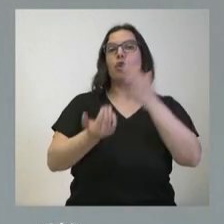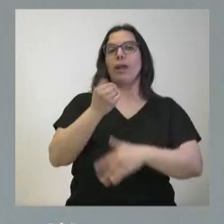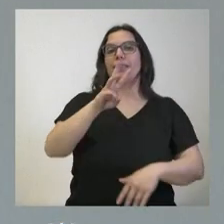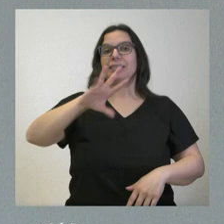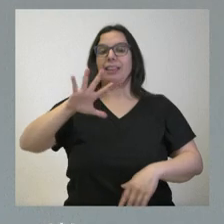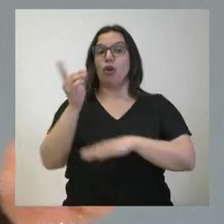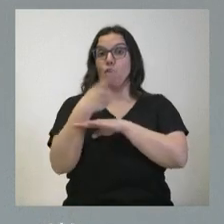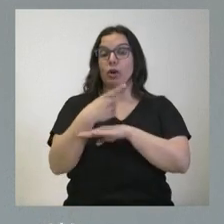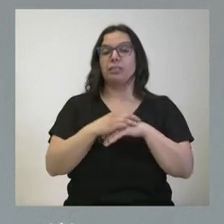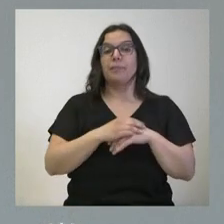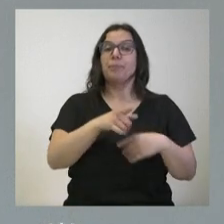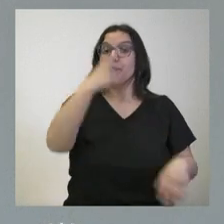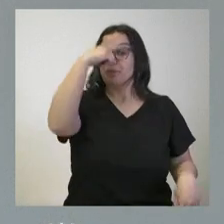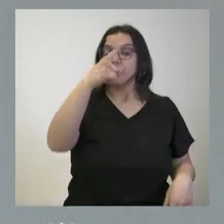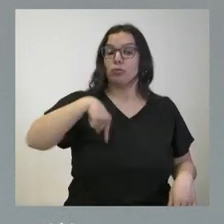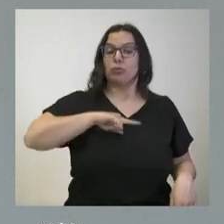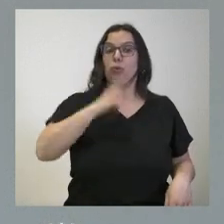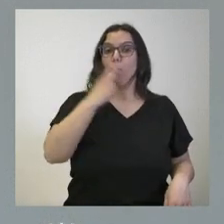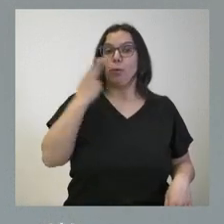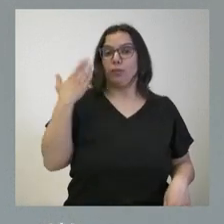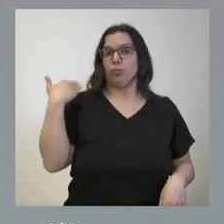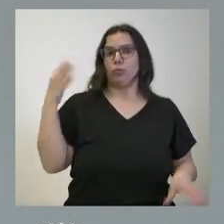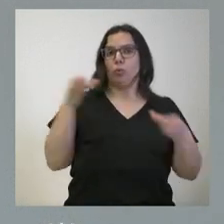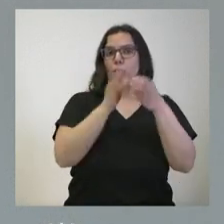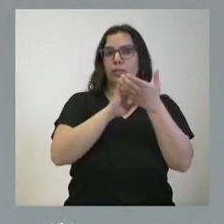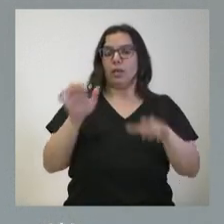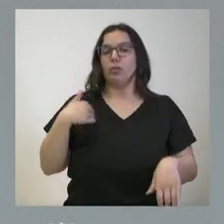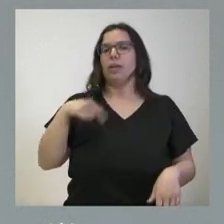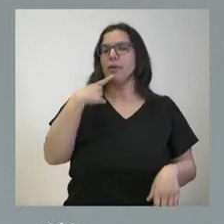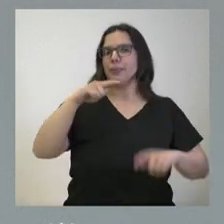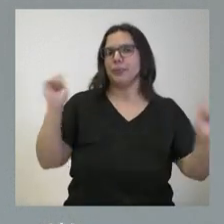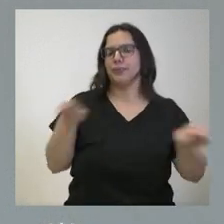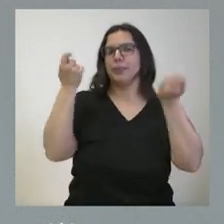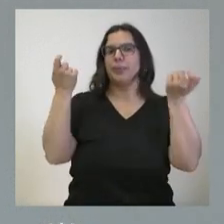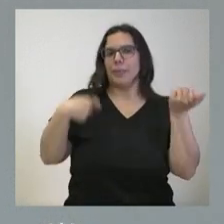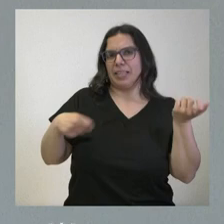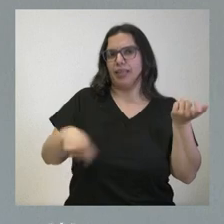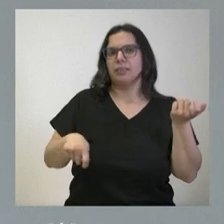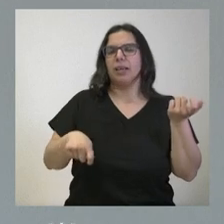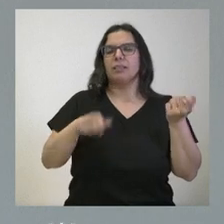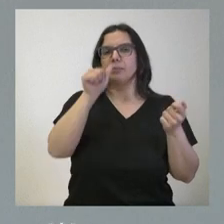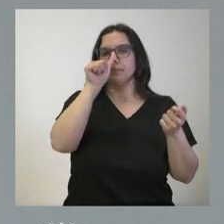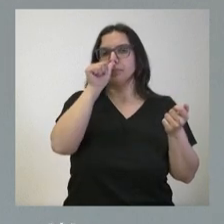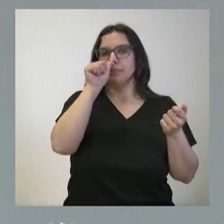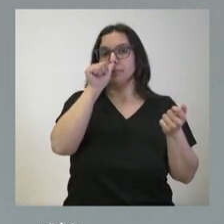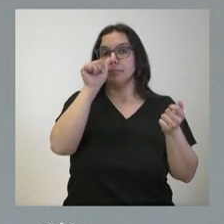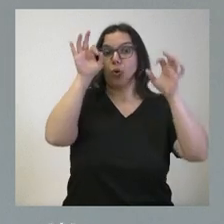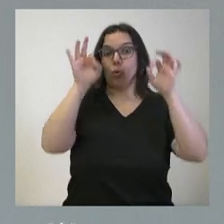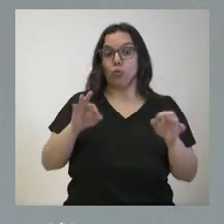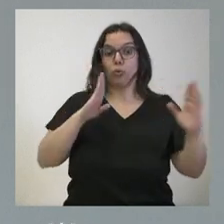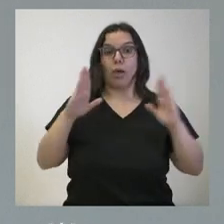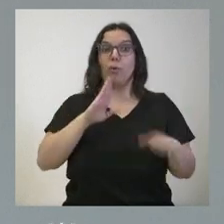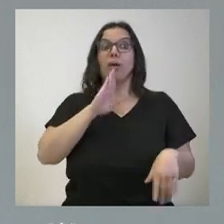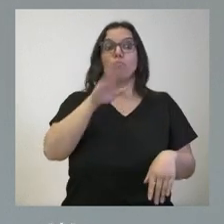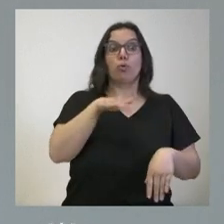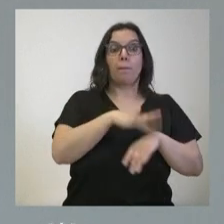Pues saben ustedes que era un compromiso de la Junta de Castilla y León, lo había anunciado en su momento el presidente de la Junta, en cuanto lo hemos podido y lo hemos puesto